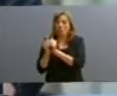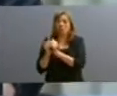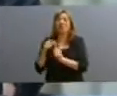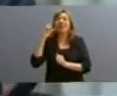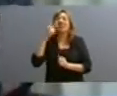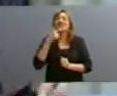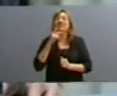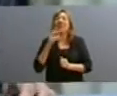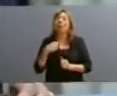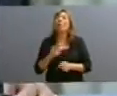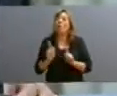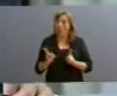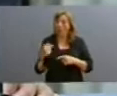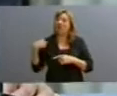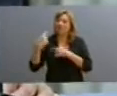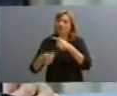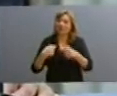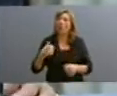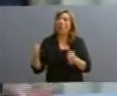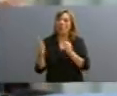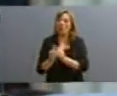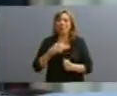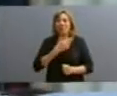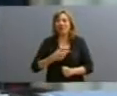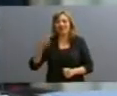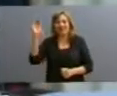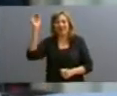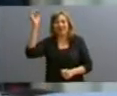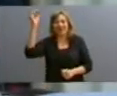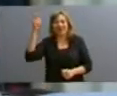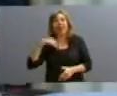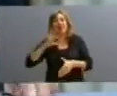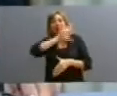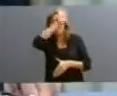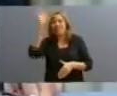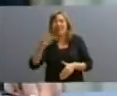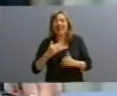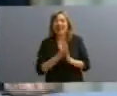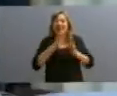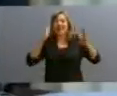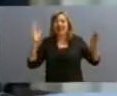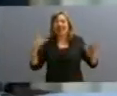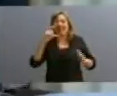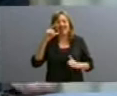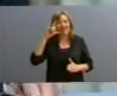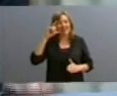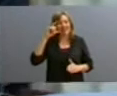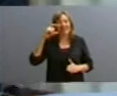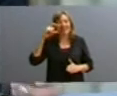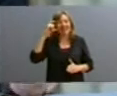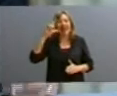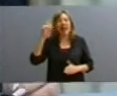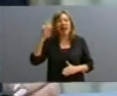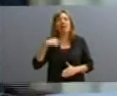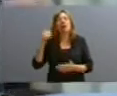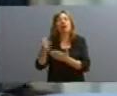también la presidenta Dilma Rousseff y quien les habla. La patria grande, la UNASUR y ahora la CELAC. El apoyo de la declaración de